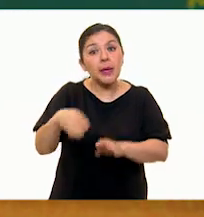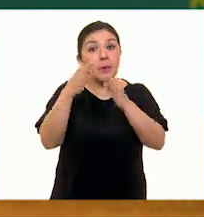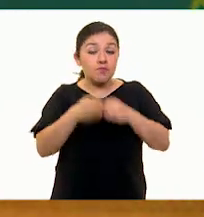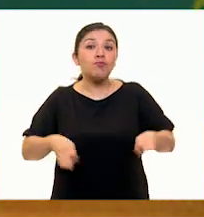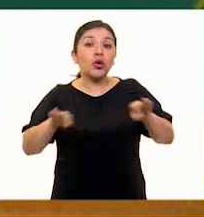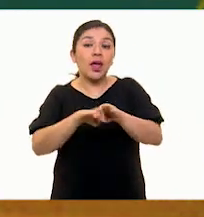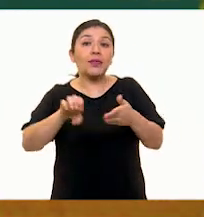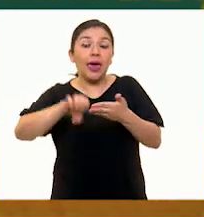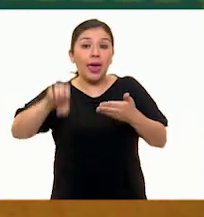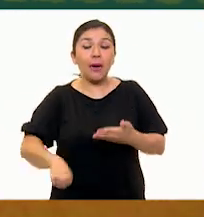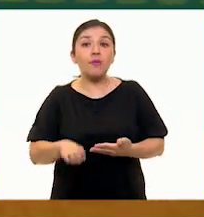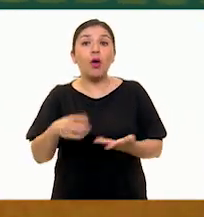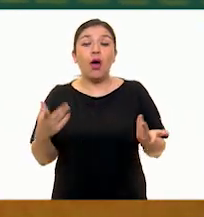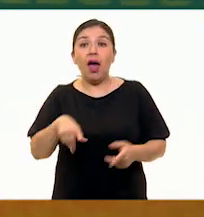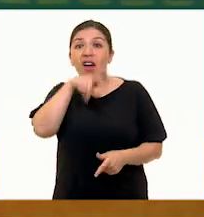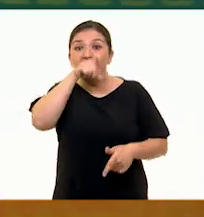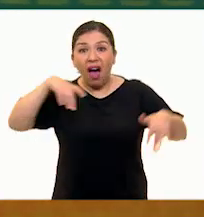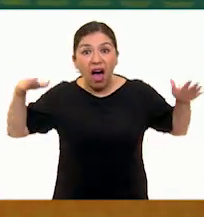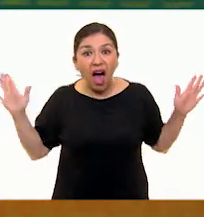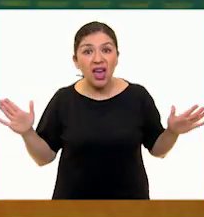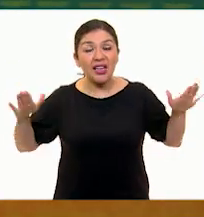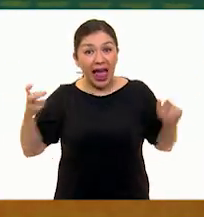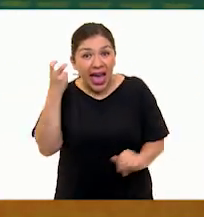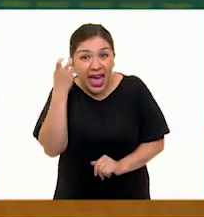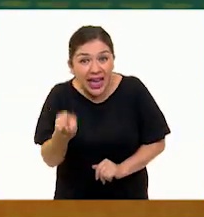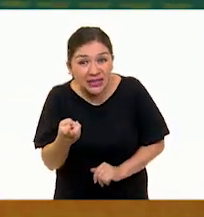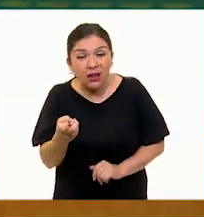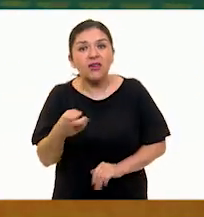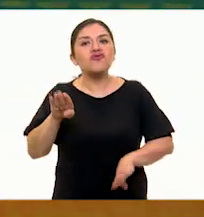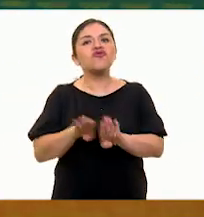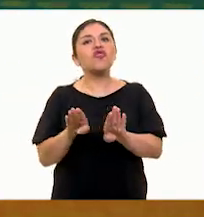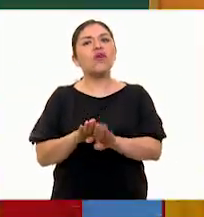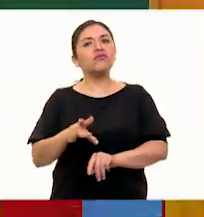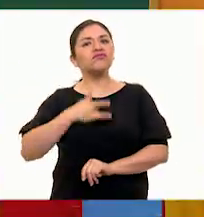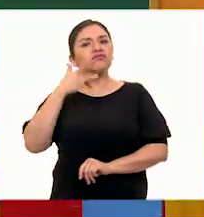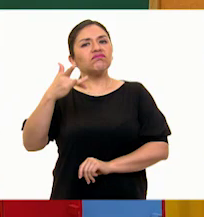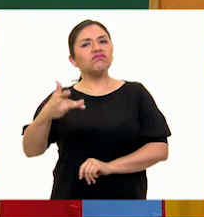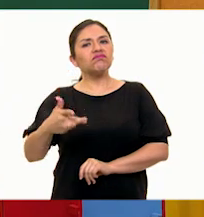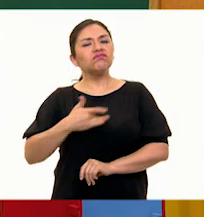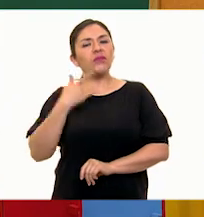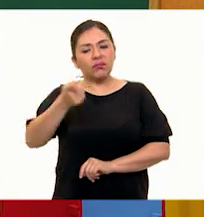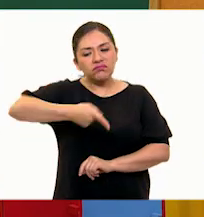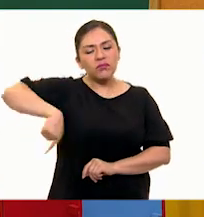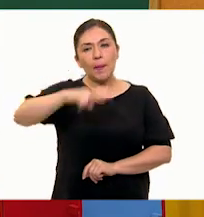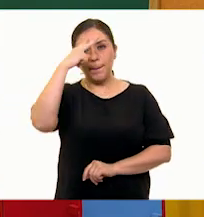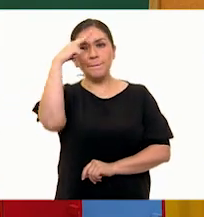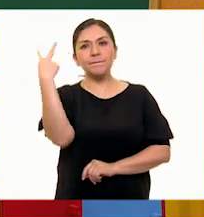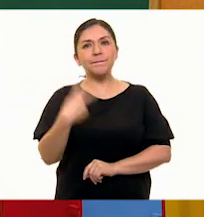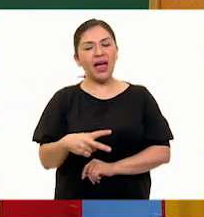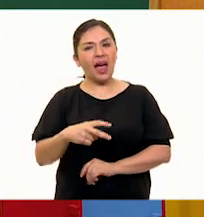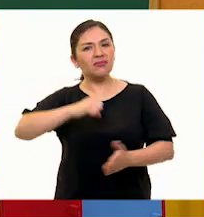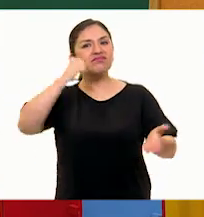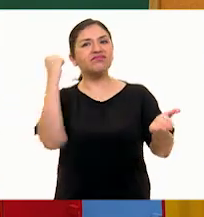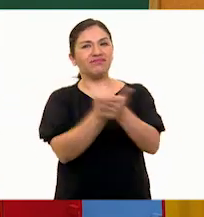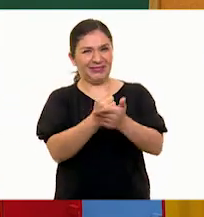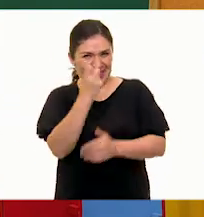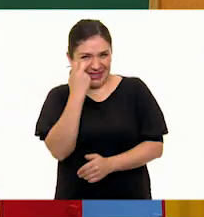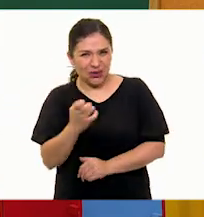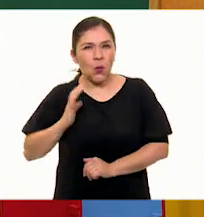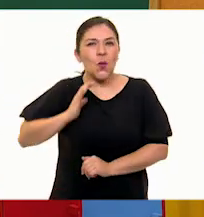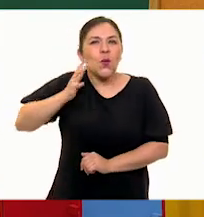ejemplo, el águila, ¿no? Claro. El águila es algo que enaltece pues a nosotros como mexicanos. Muy bien.